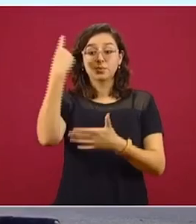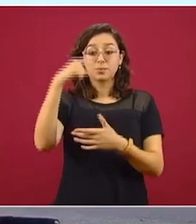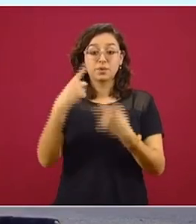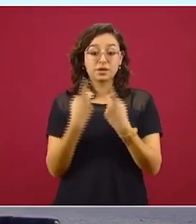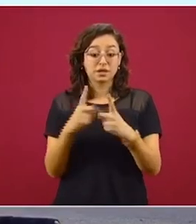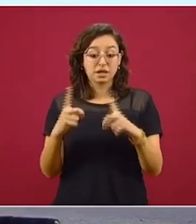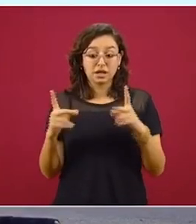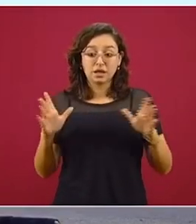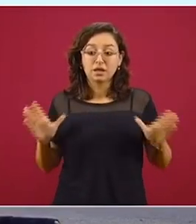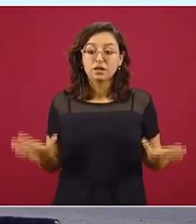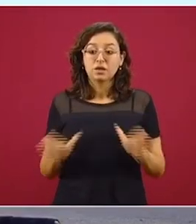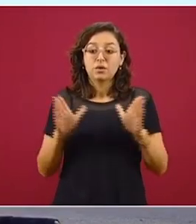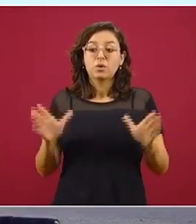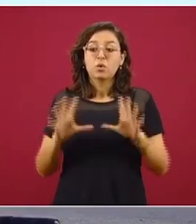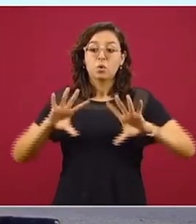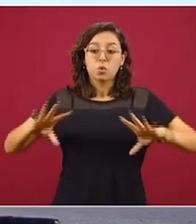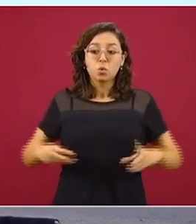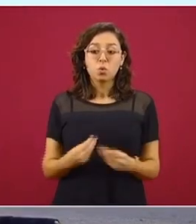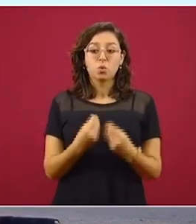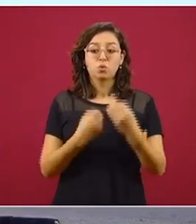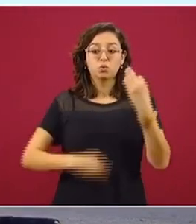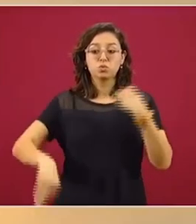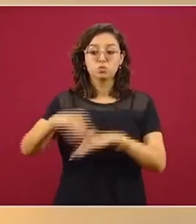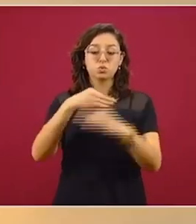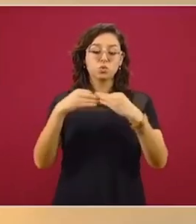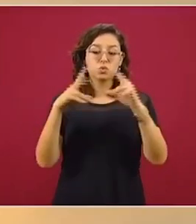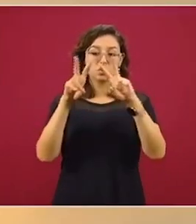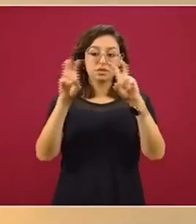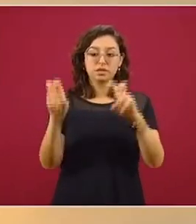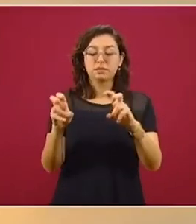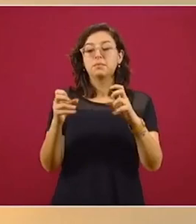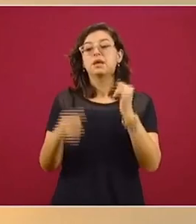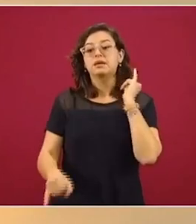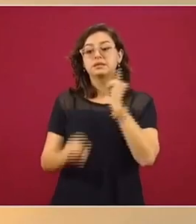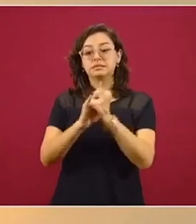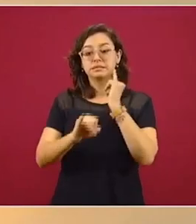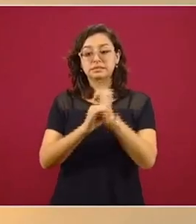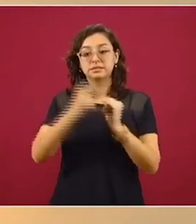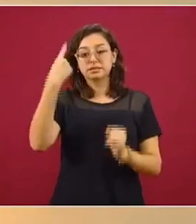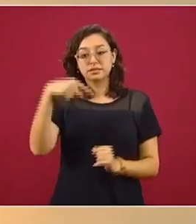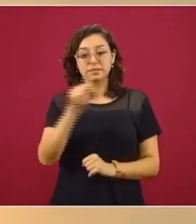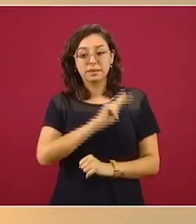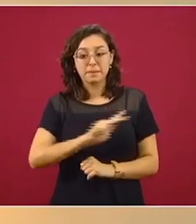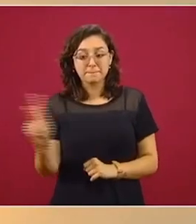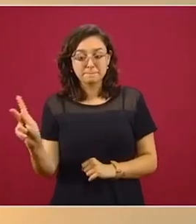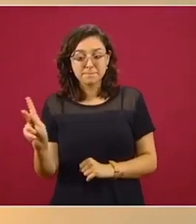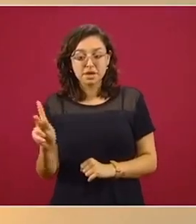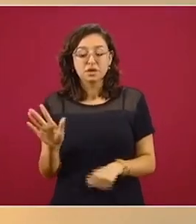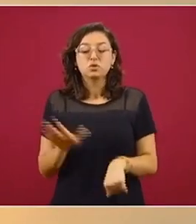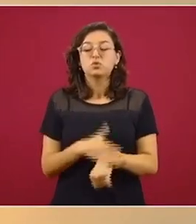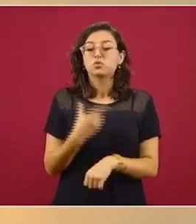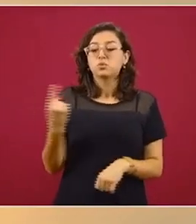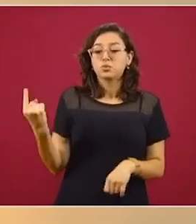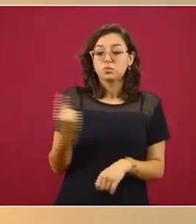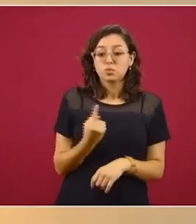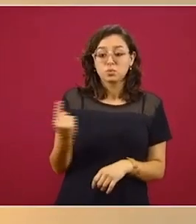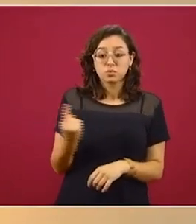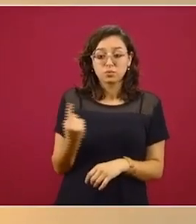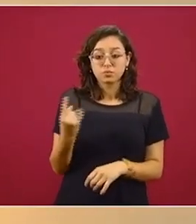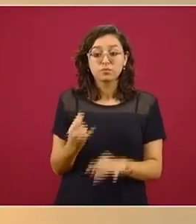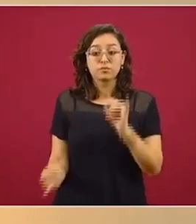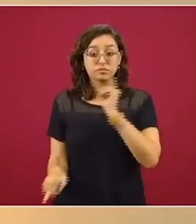toda la estrategia de Internet para Todos. ¿Por qué? Porque ya con el servicio de